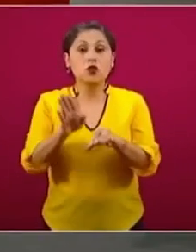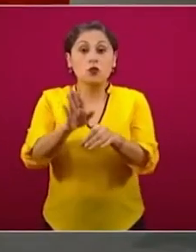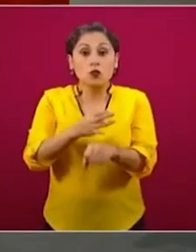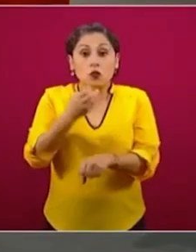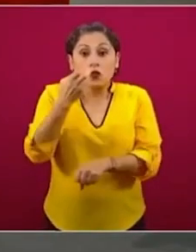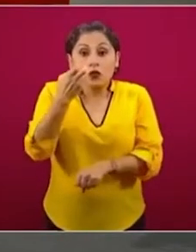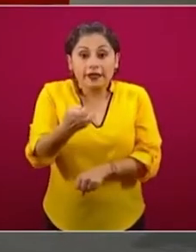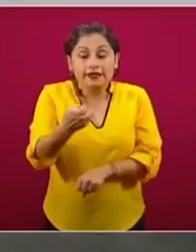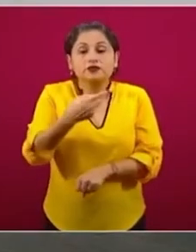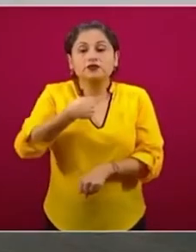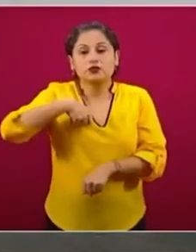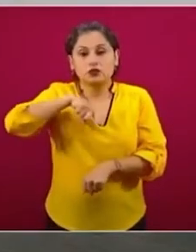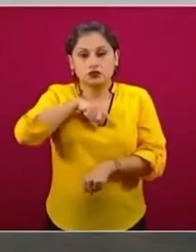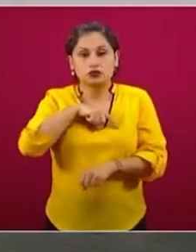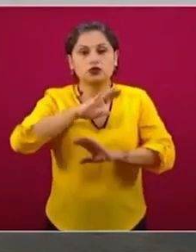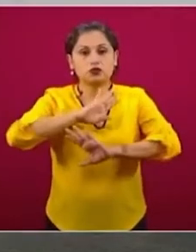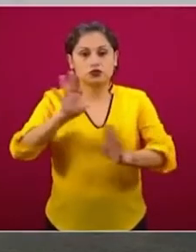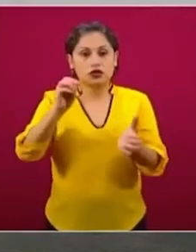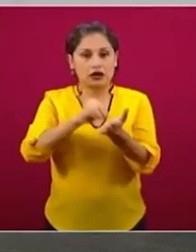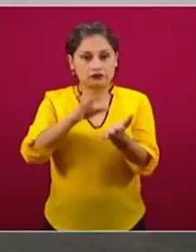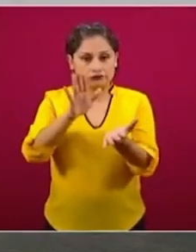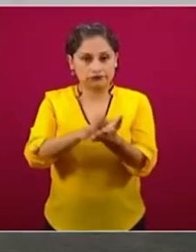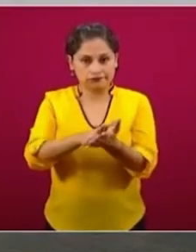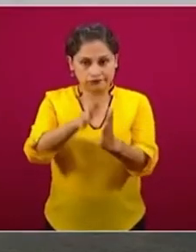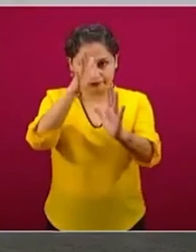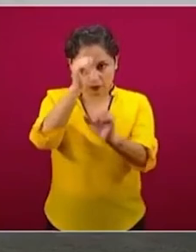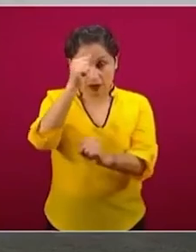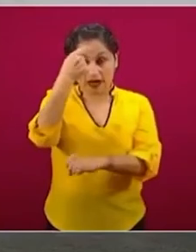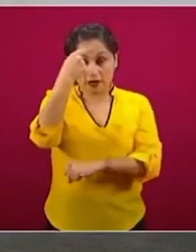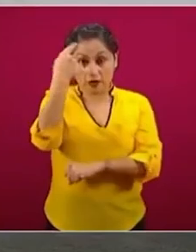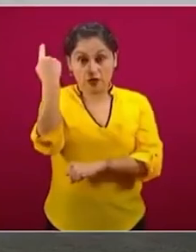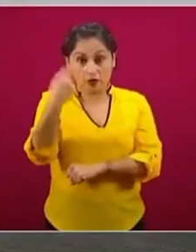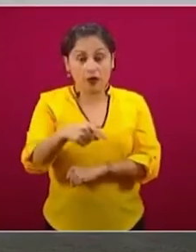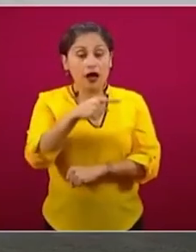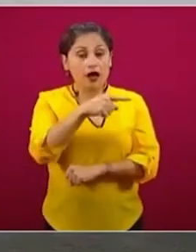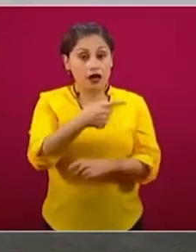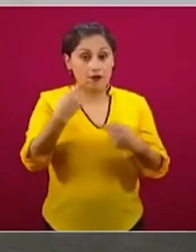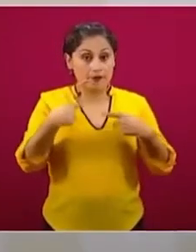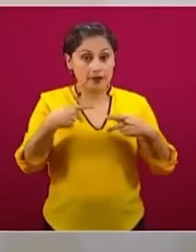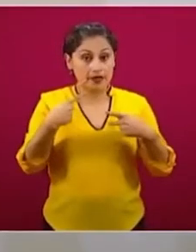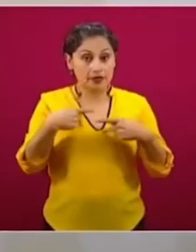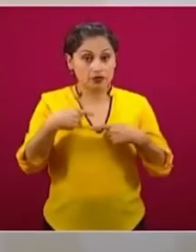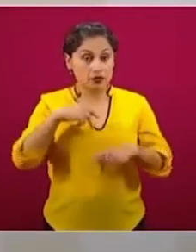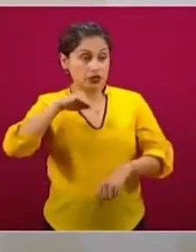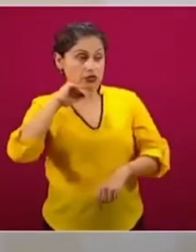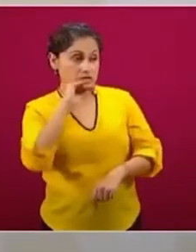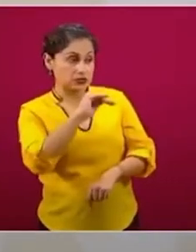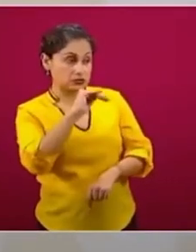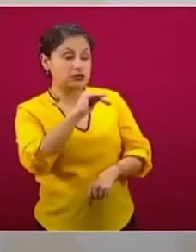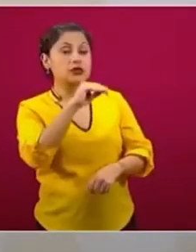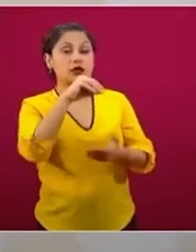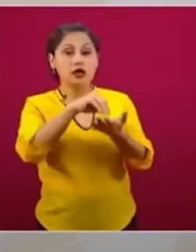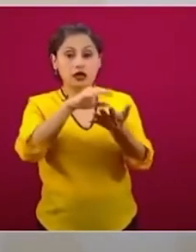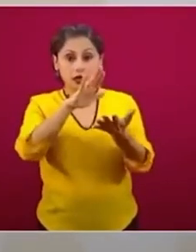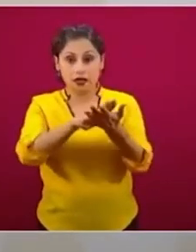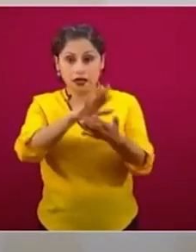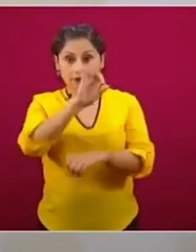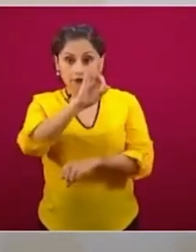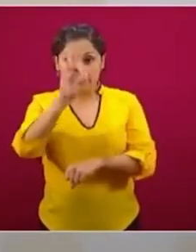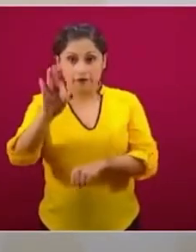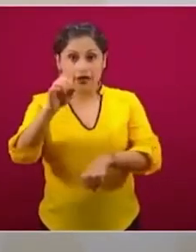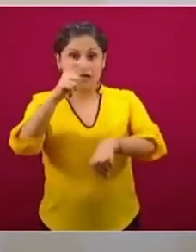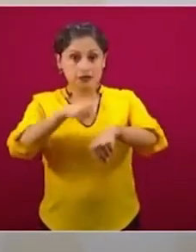pueda ir de manera segura en el menor tiempo posible y con una cita a las sucursales bancarias